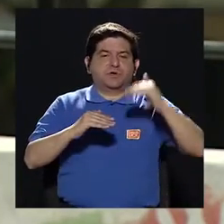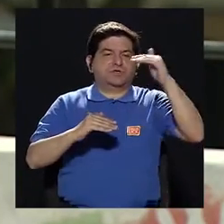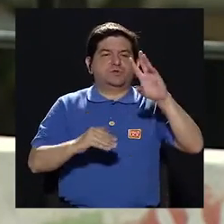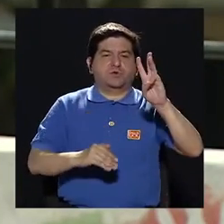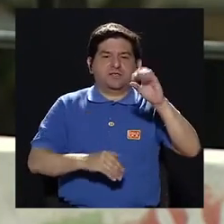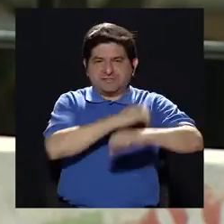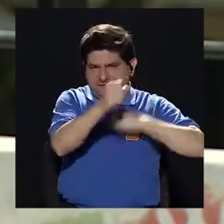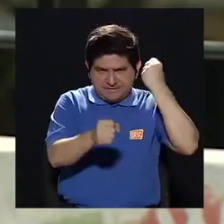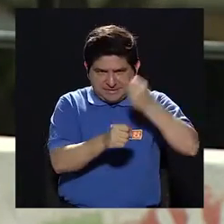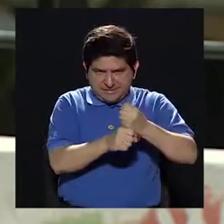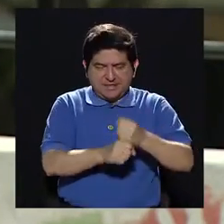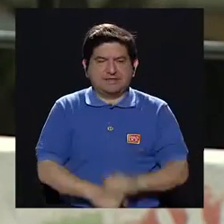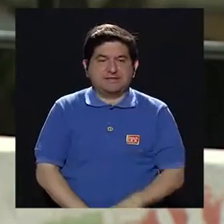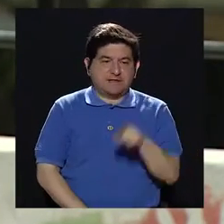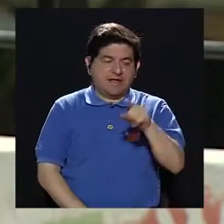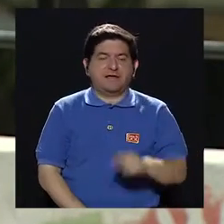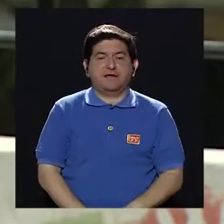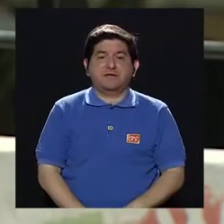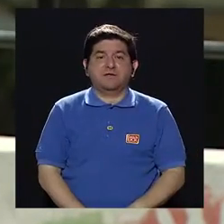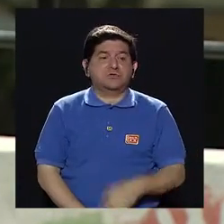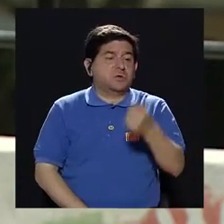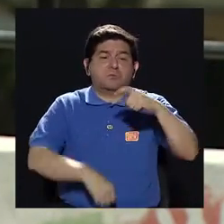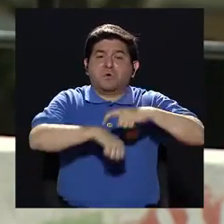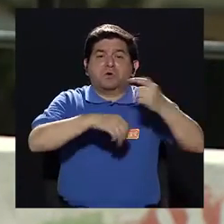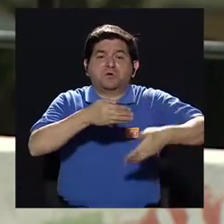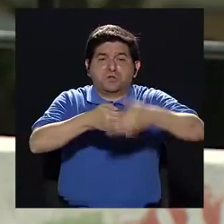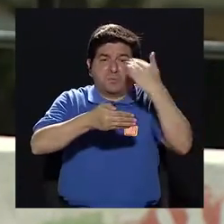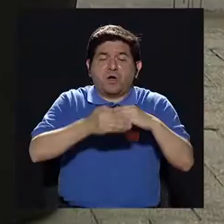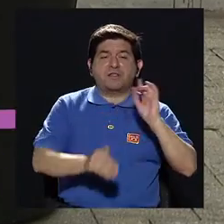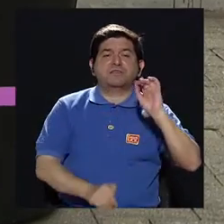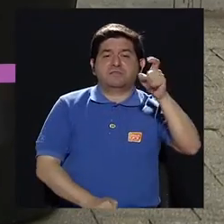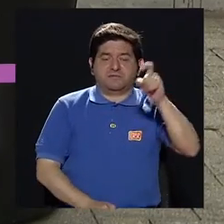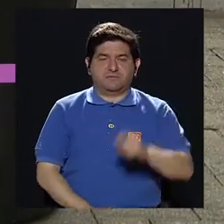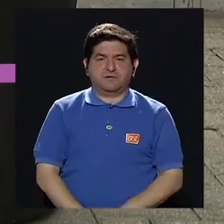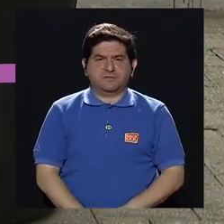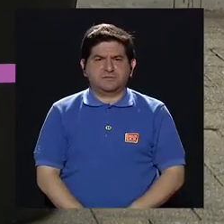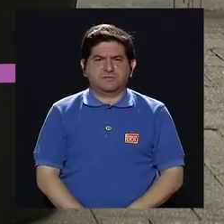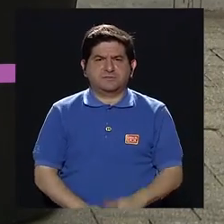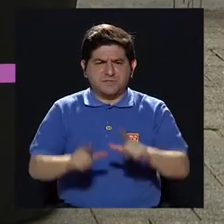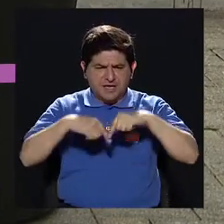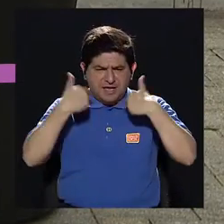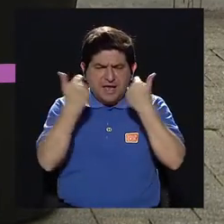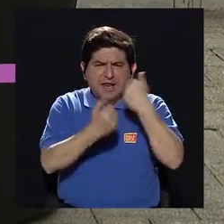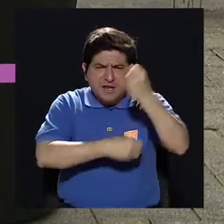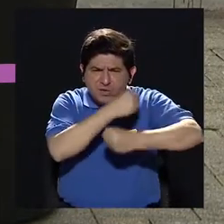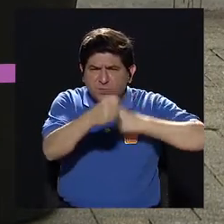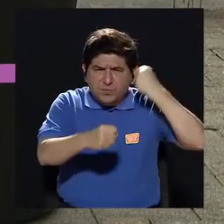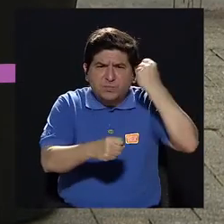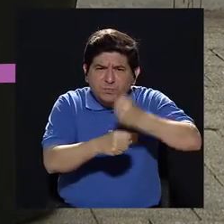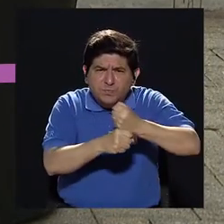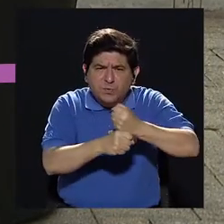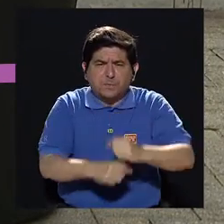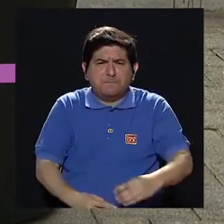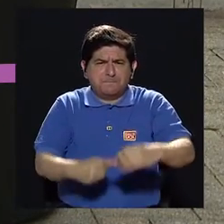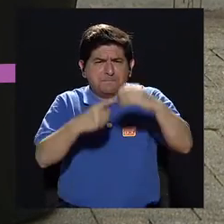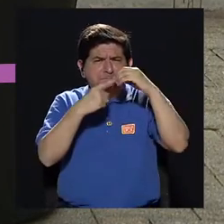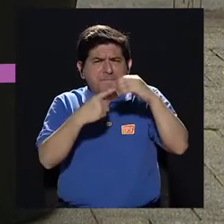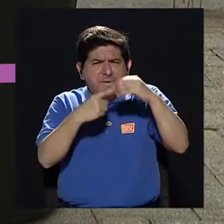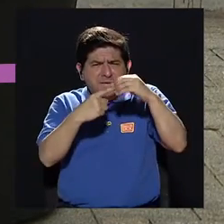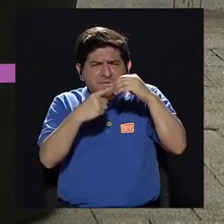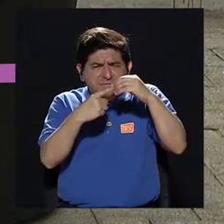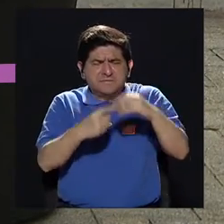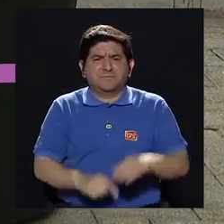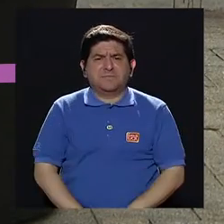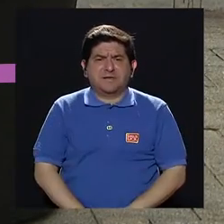de más de 60 años que los acaban de diagnosticar. Pero entonces el grupo etario más, donde se